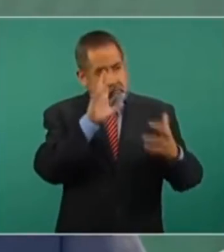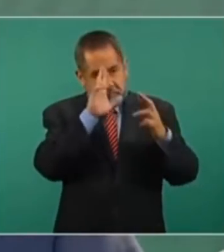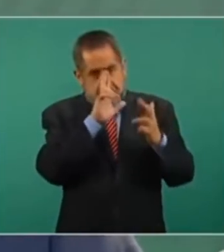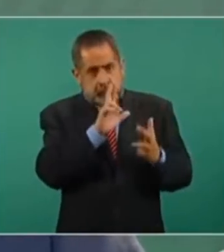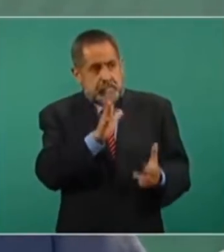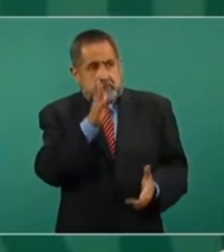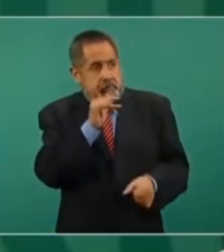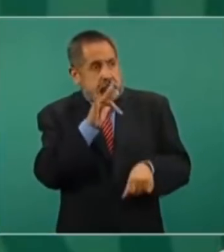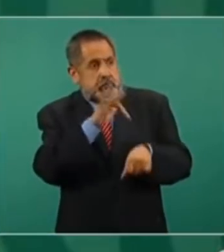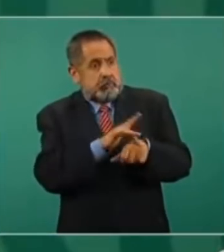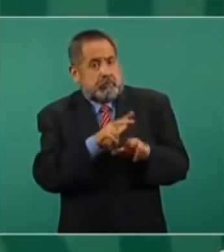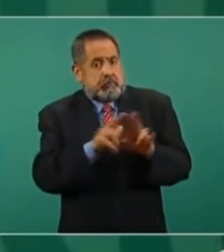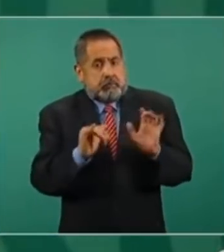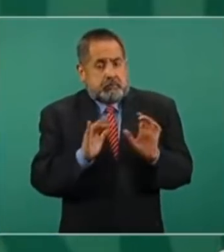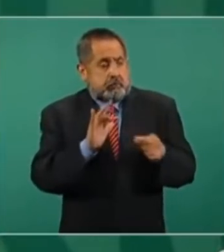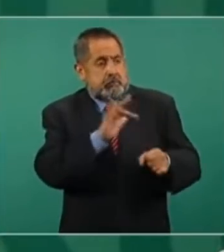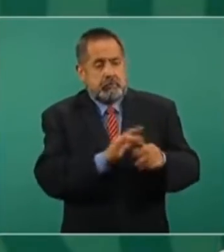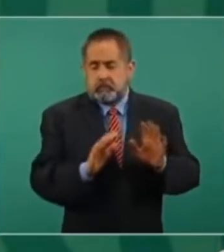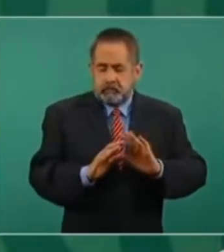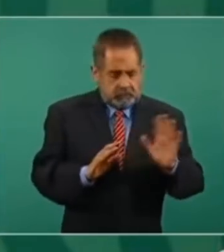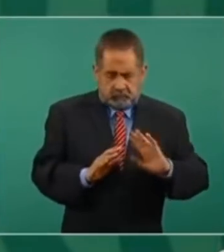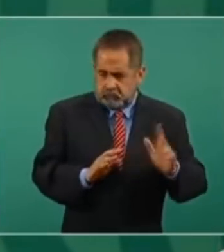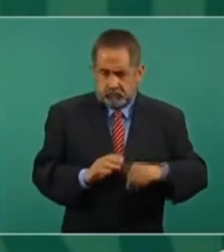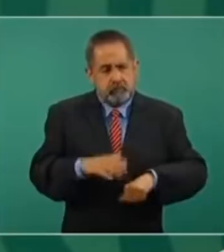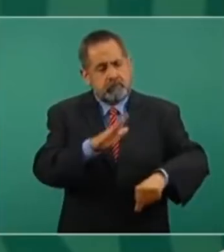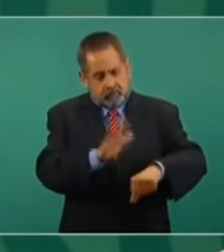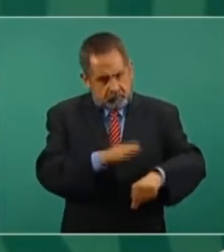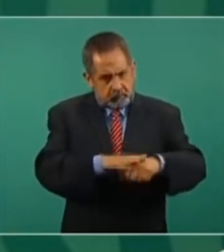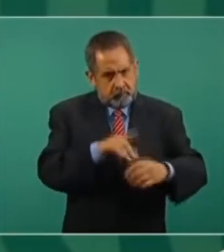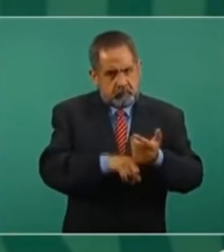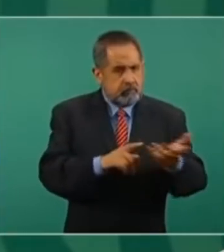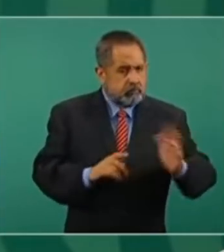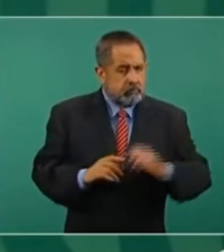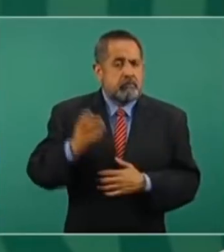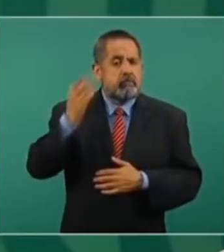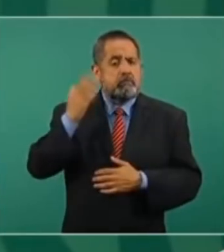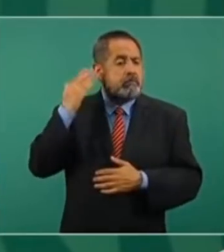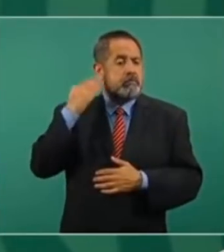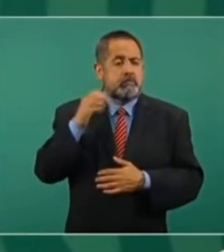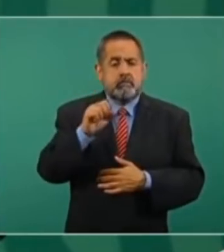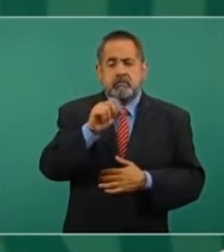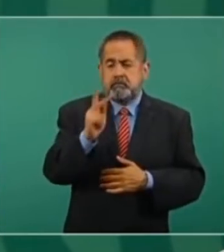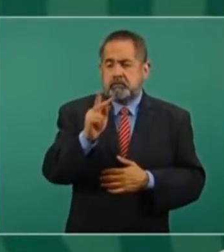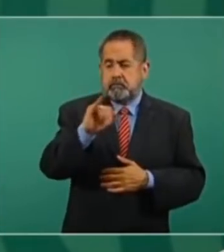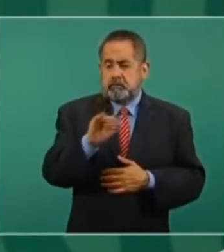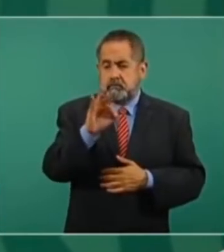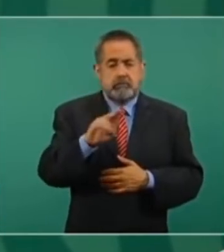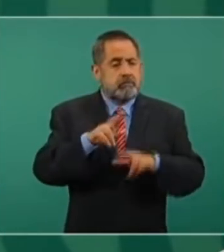Nunca se castigaba